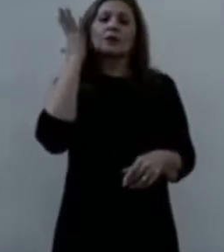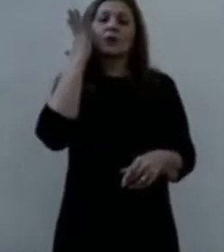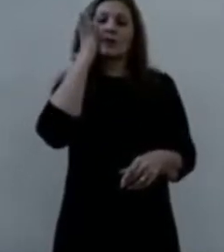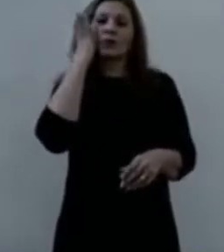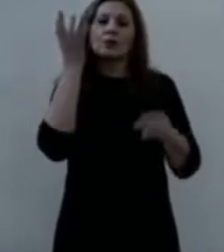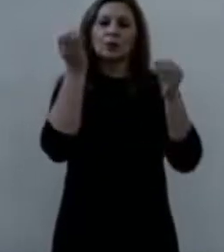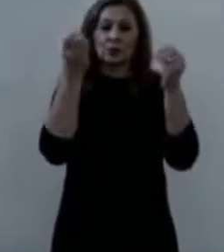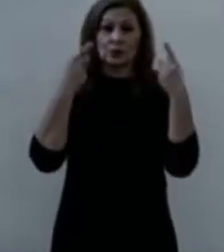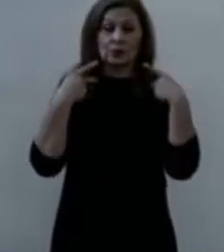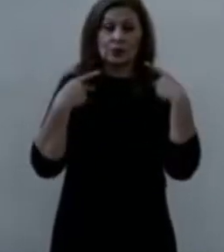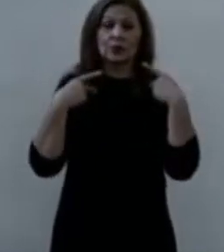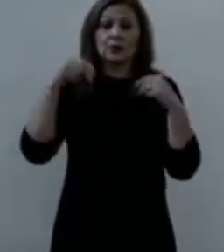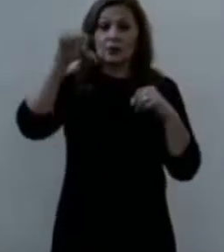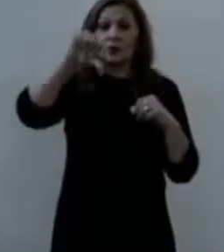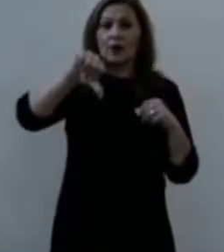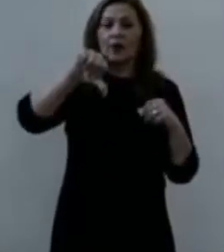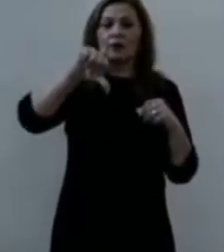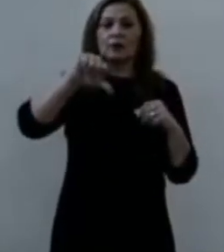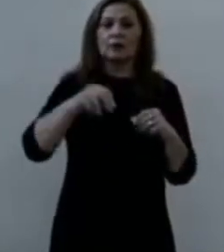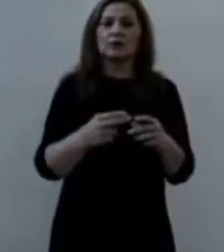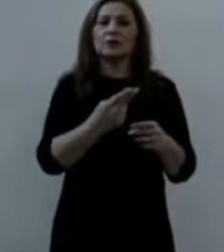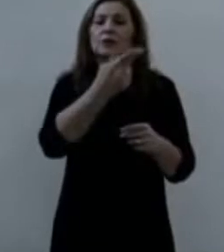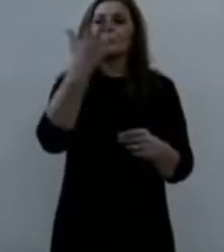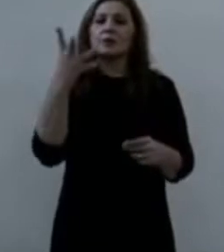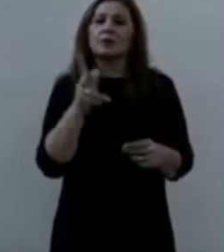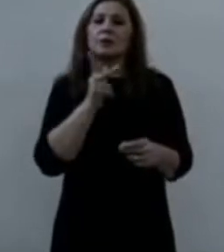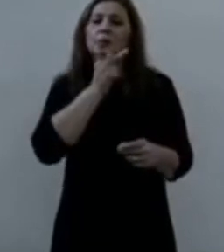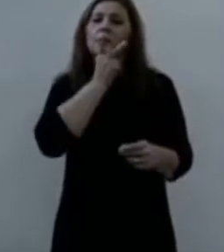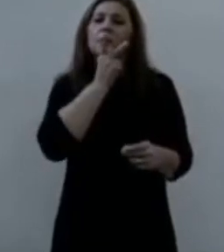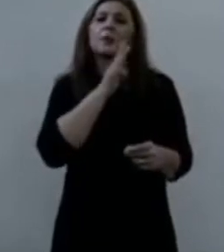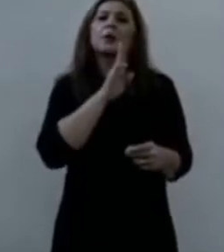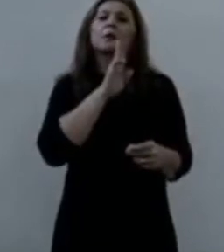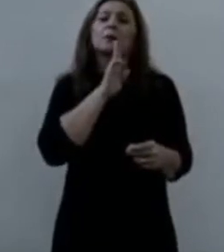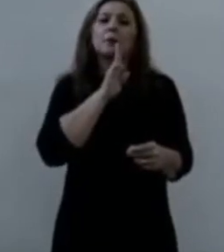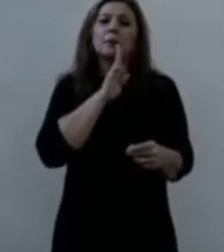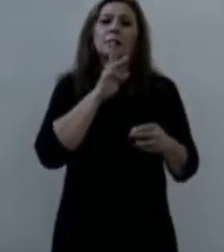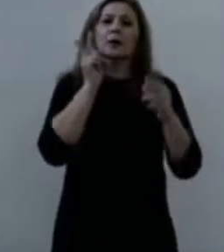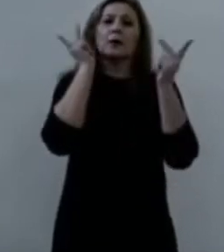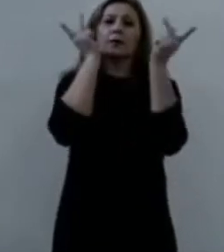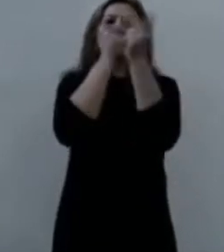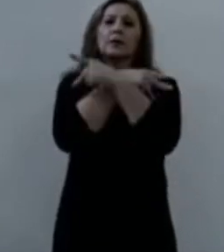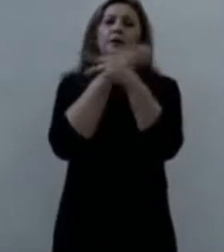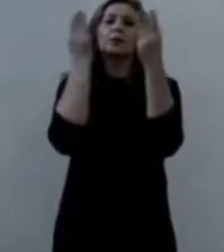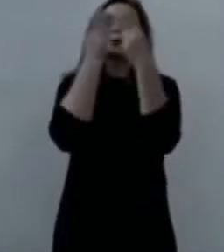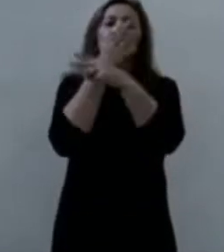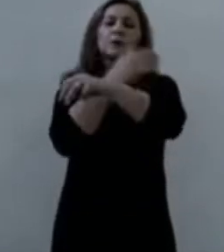a ustedes, papás, padrinos y amigos que los acompañan.